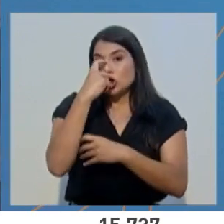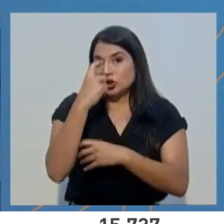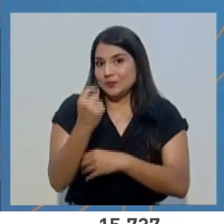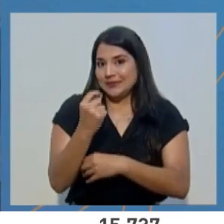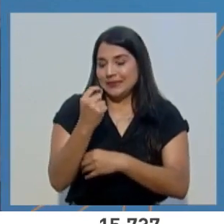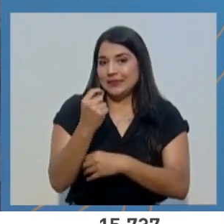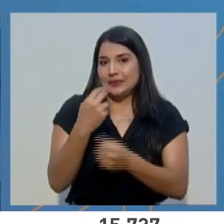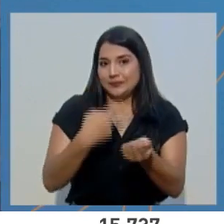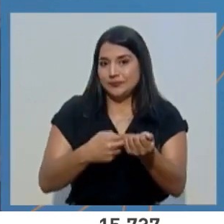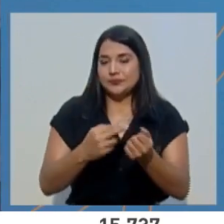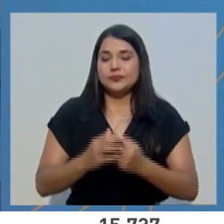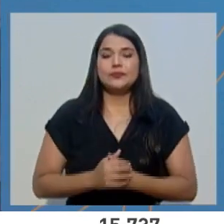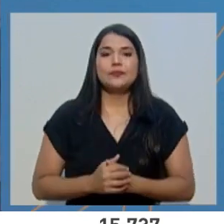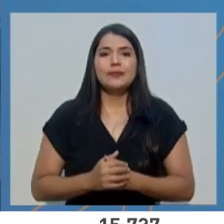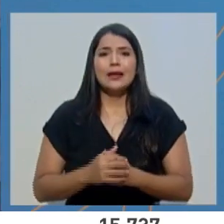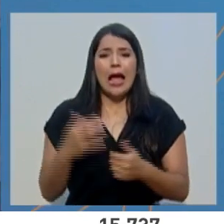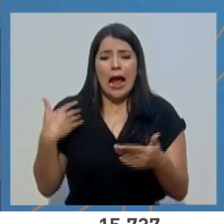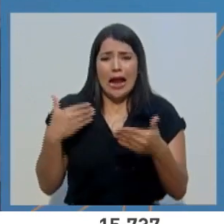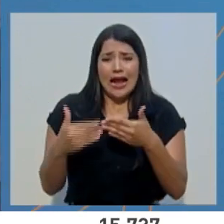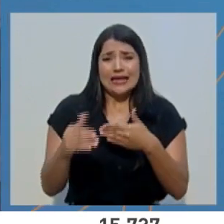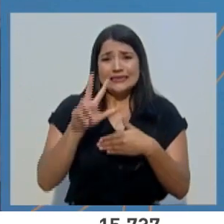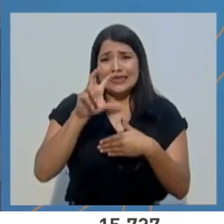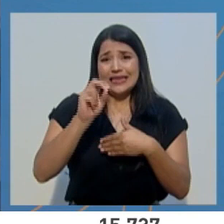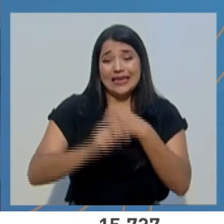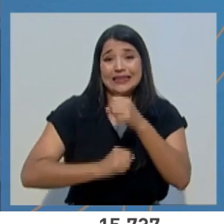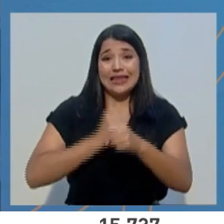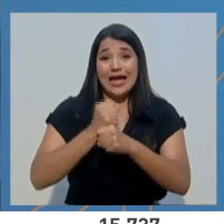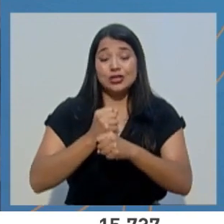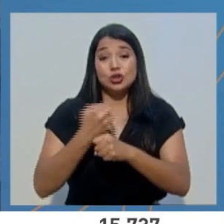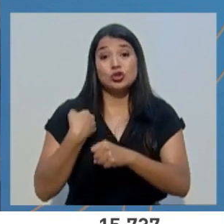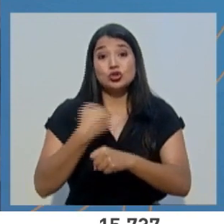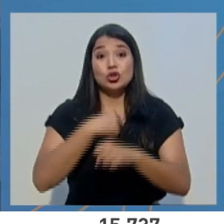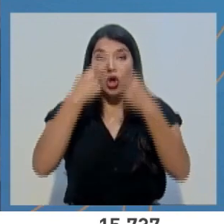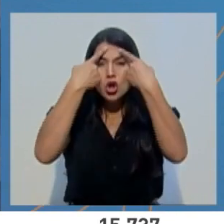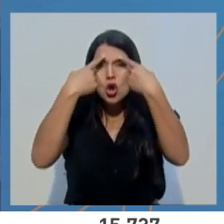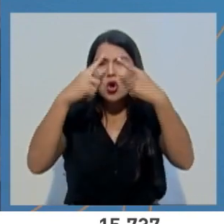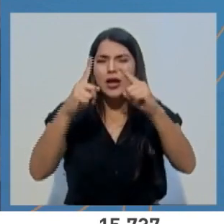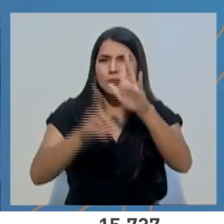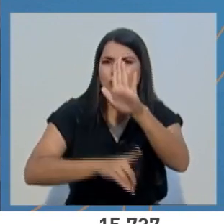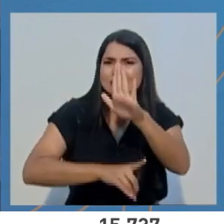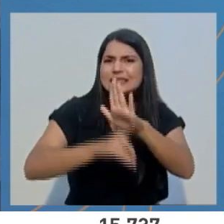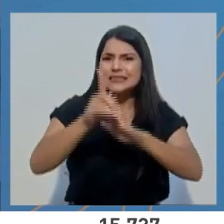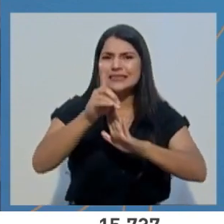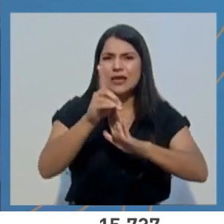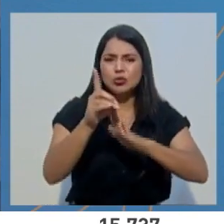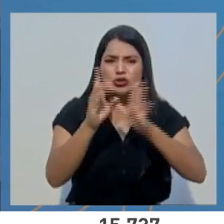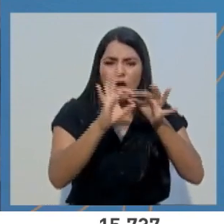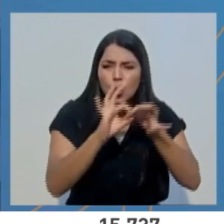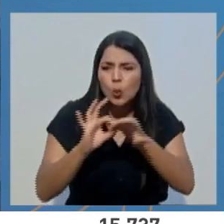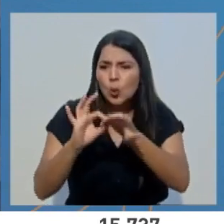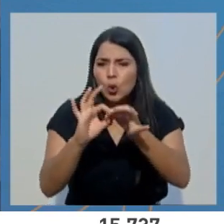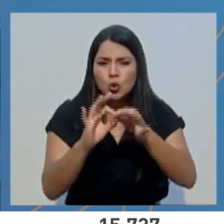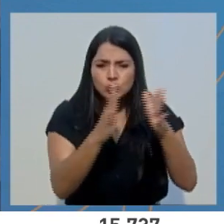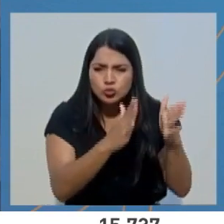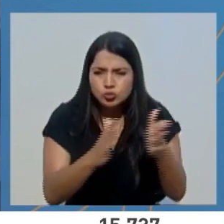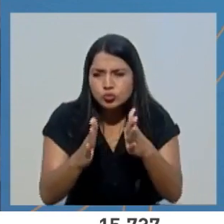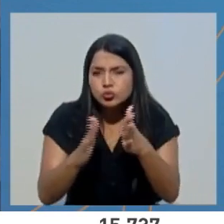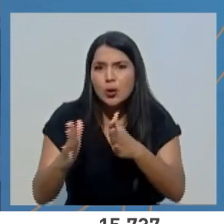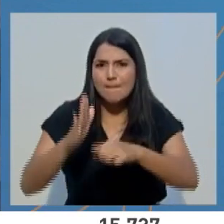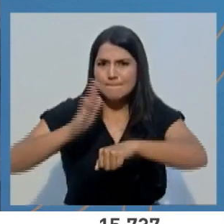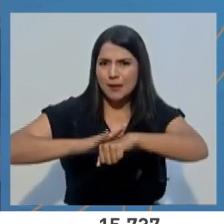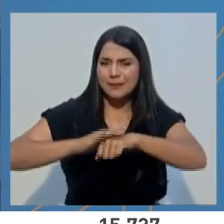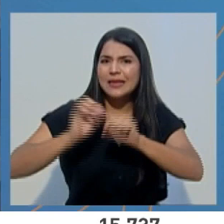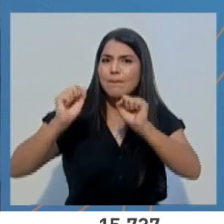En casi tres décadas, hemos desarrollado una estructura y una organización que nos ha permitido hacer frente a las emergencias